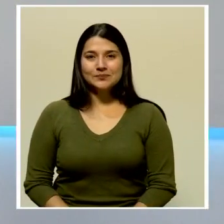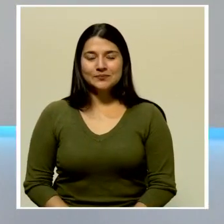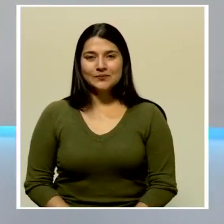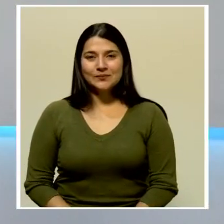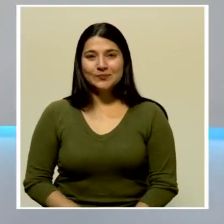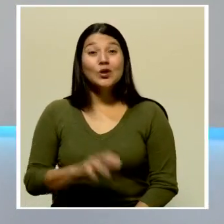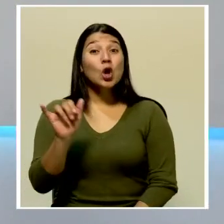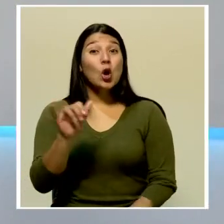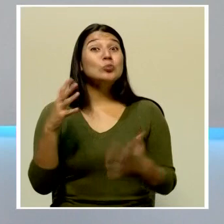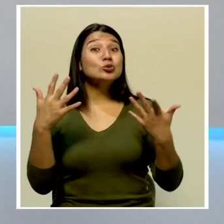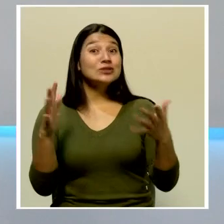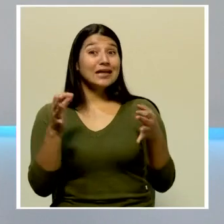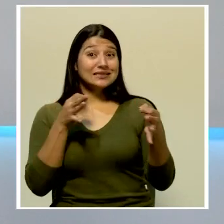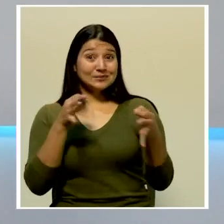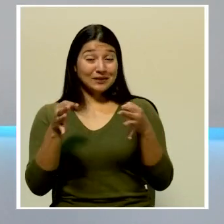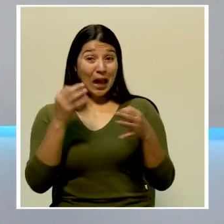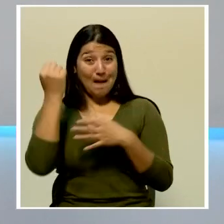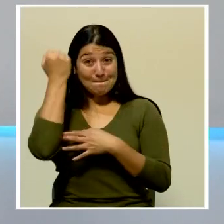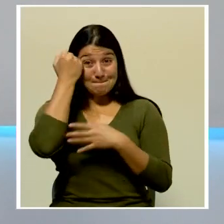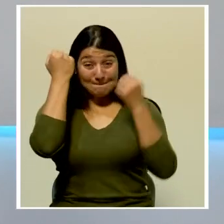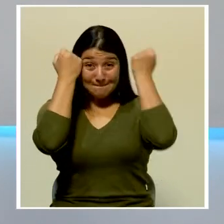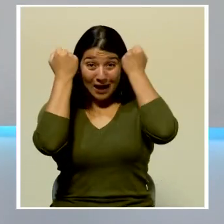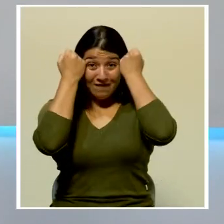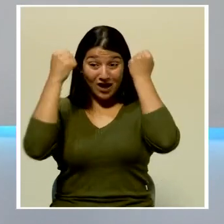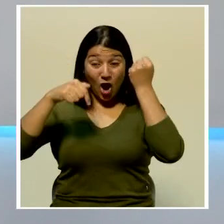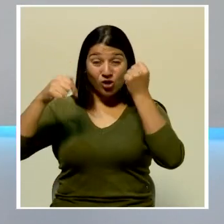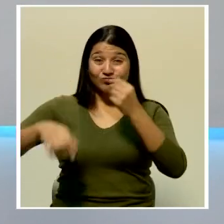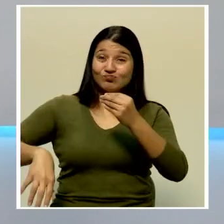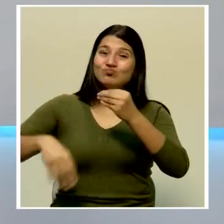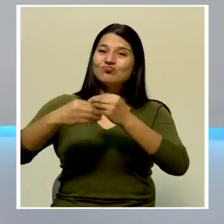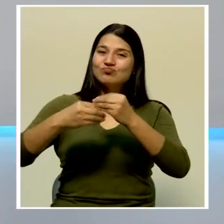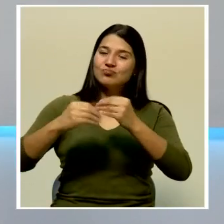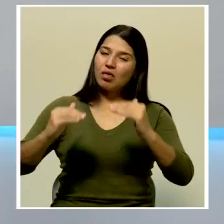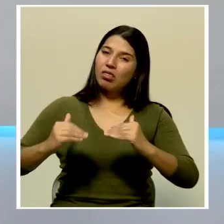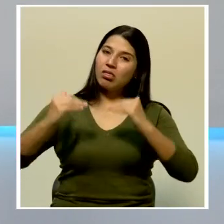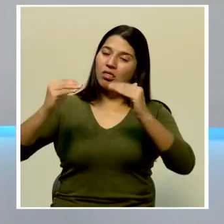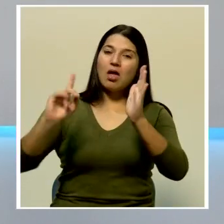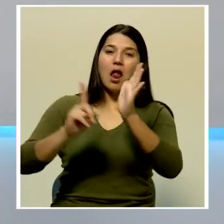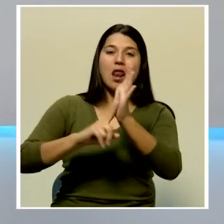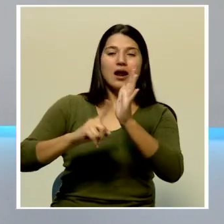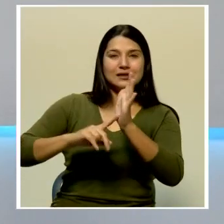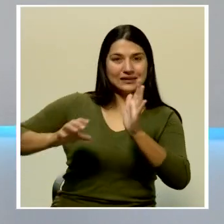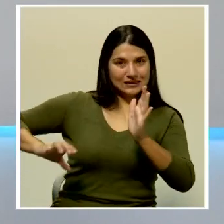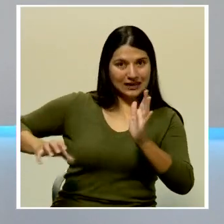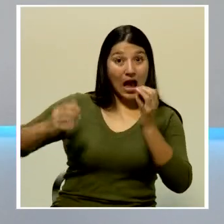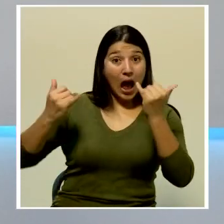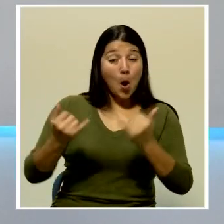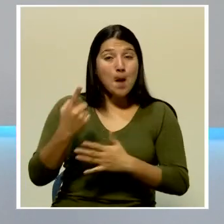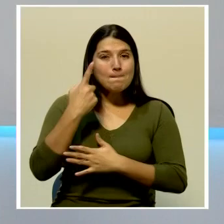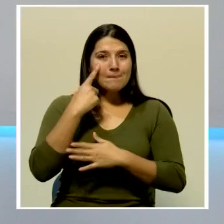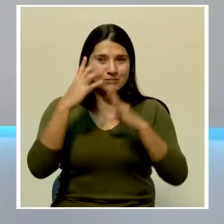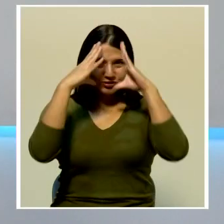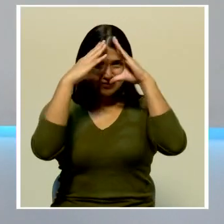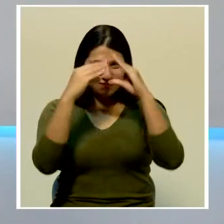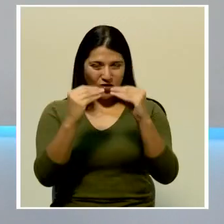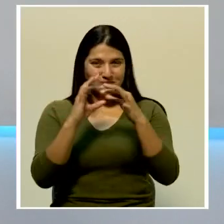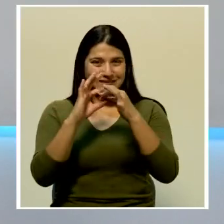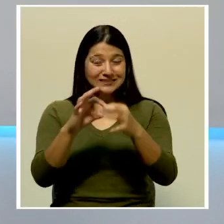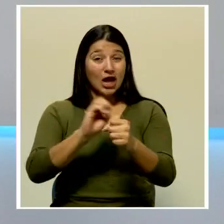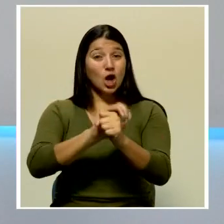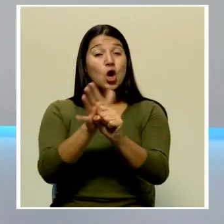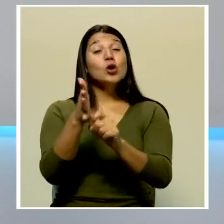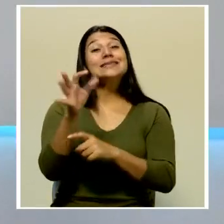Como ya le hemos indicado, Pava se une a la lista de sectores con alerta naranja. De inmediato vamos a repasar los datos de COVID